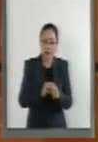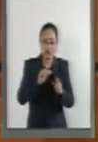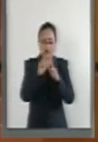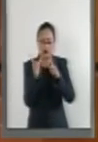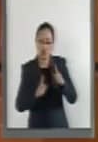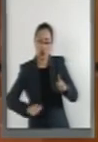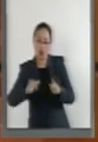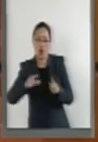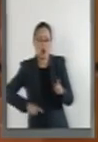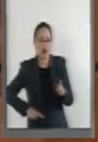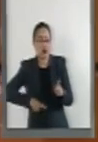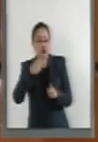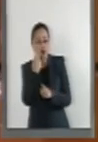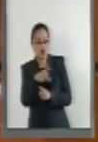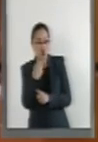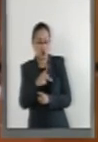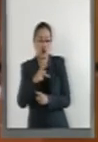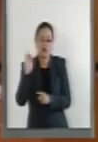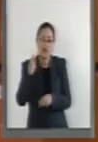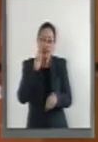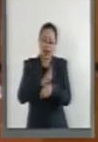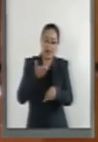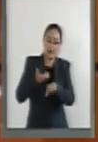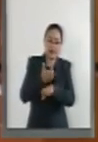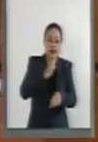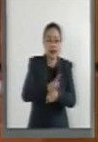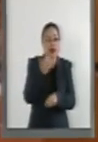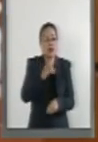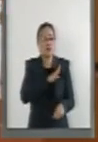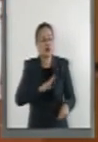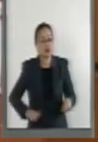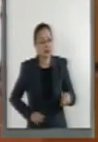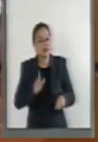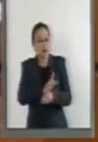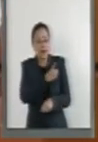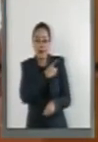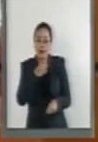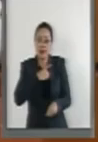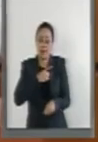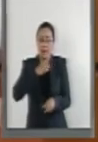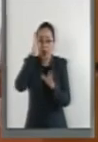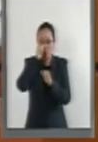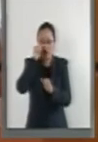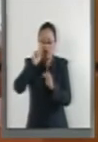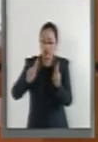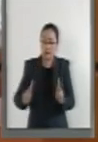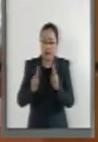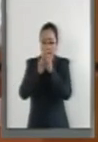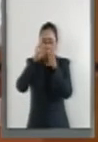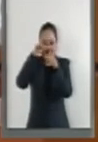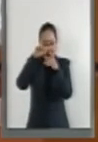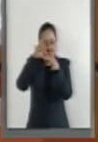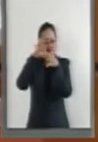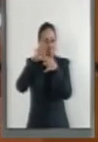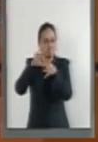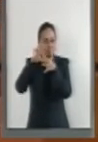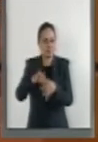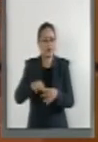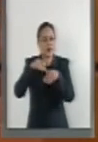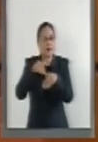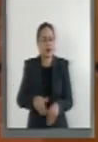órdenes de gobierno, puedan cumplir fehacientemente con el Acuerdo de París. Nosotros, compañeras y compañeros legisladores,